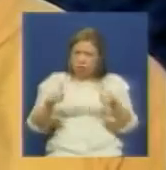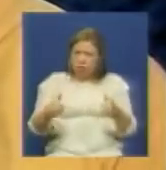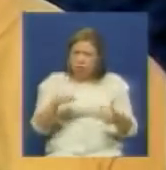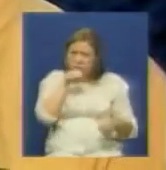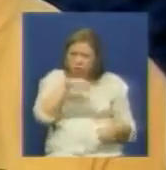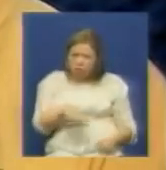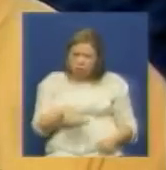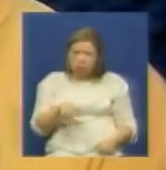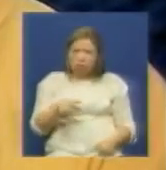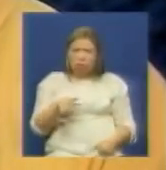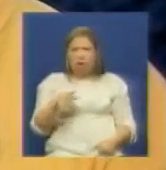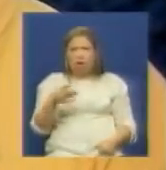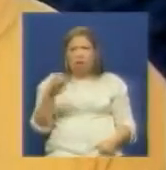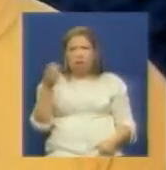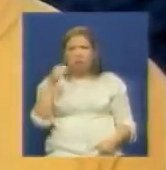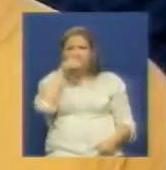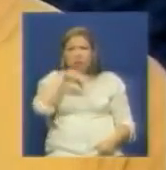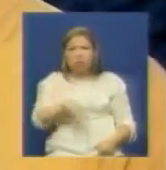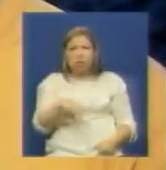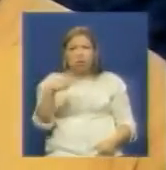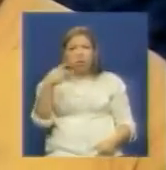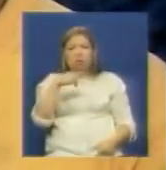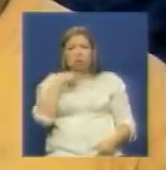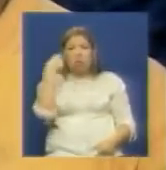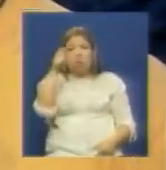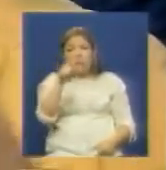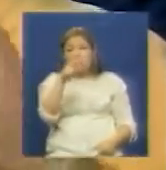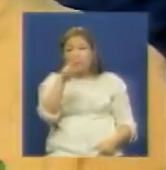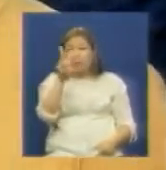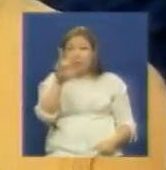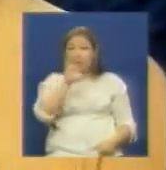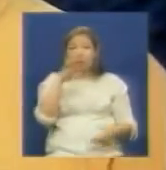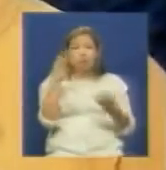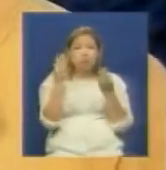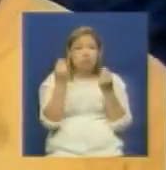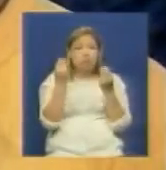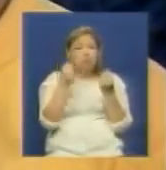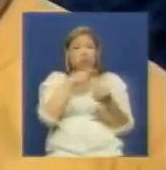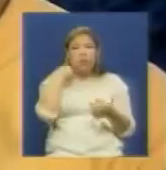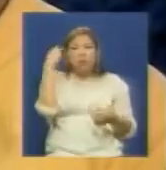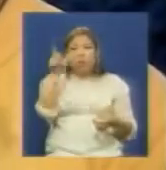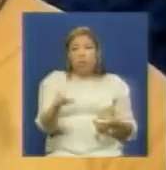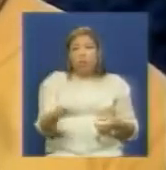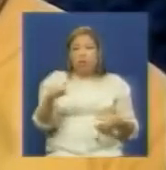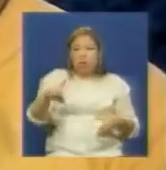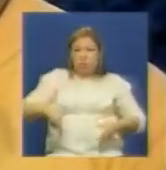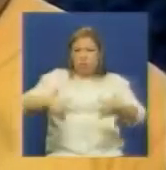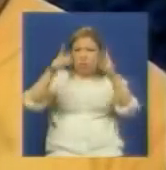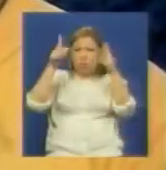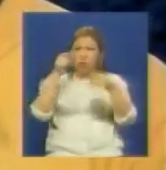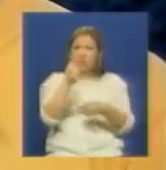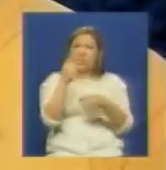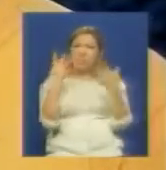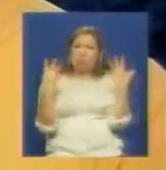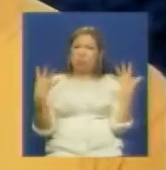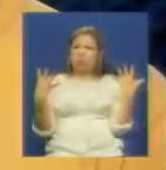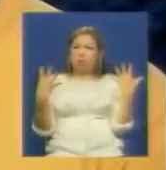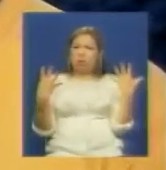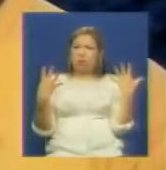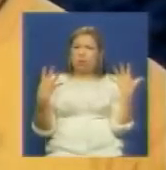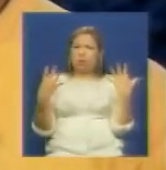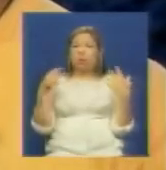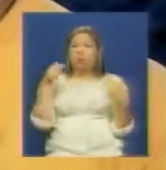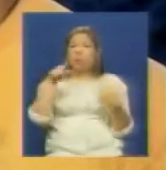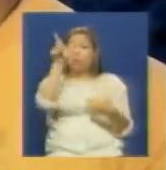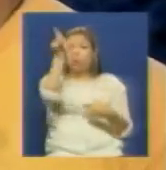de los de los de los muertos de la parroquia 23 de enero aquí en el bloque 19 fue muerto por